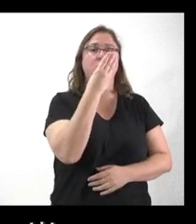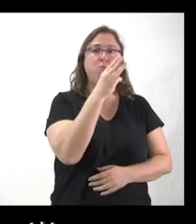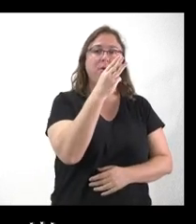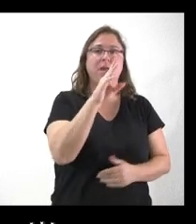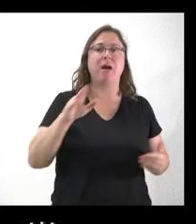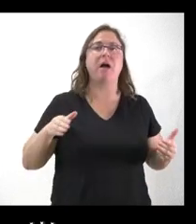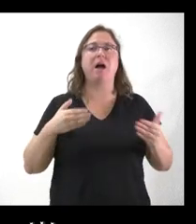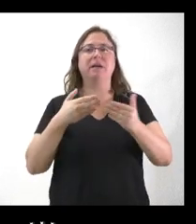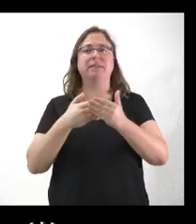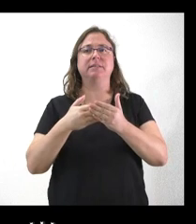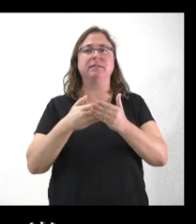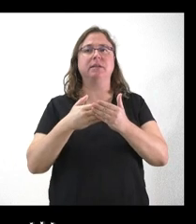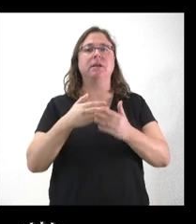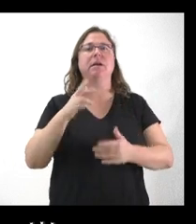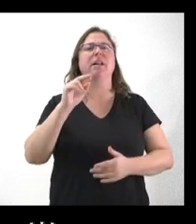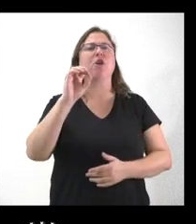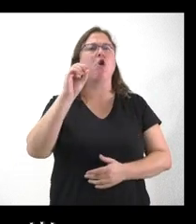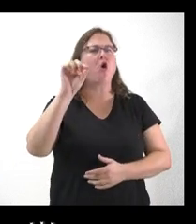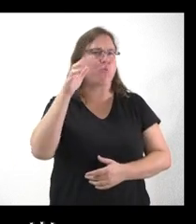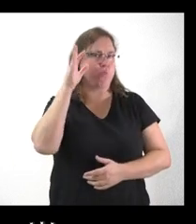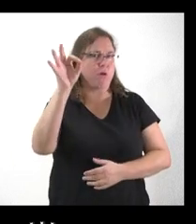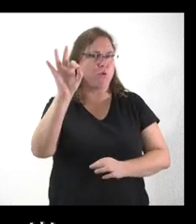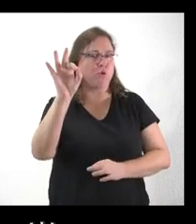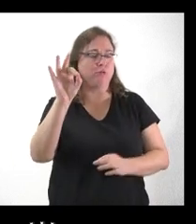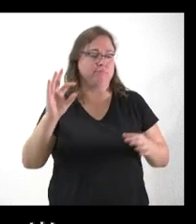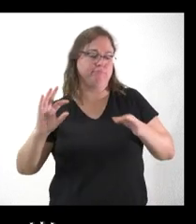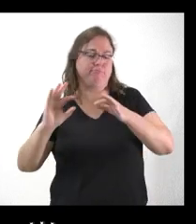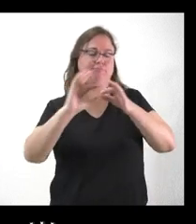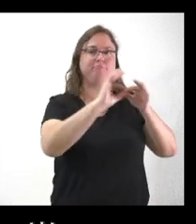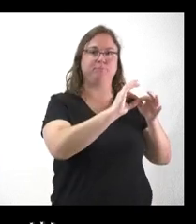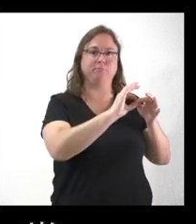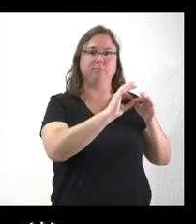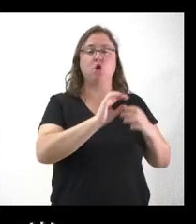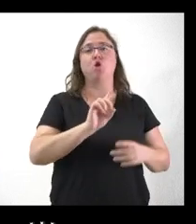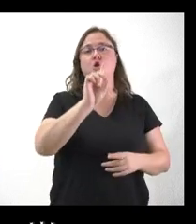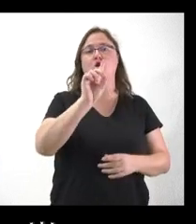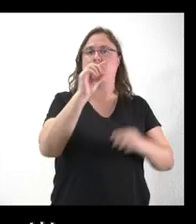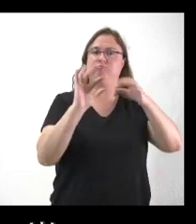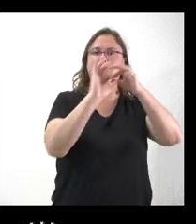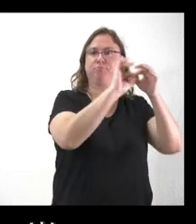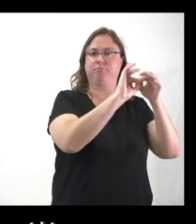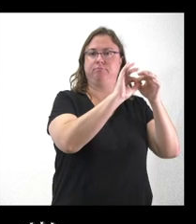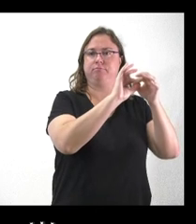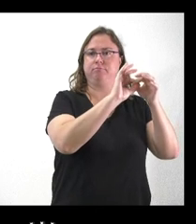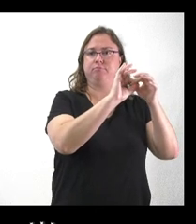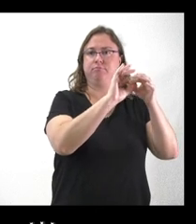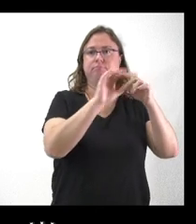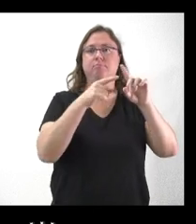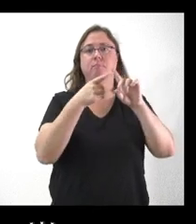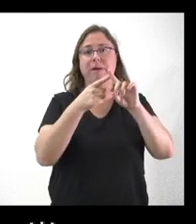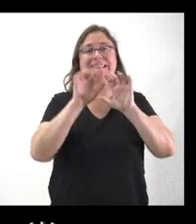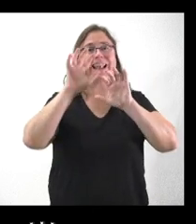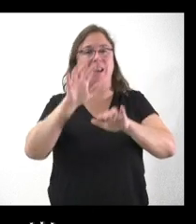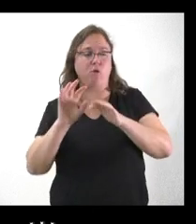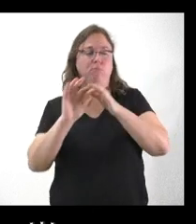Rionor, que permitiría no solo el noroeste de la provincia, sino también León,